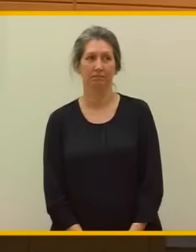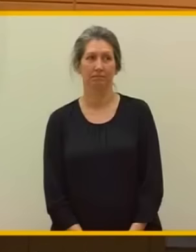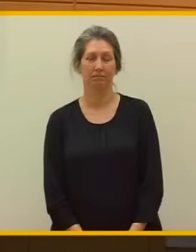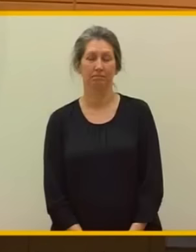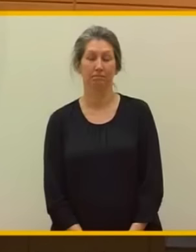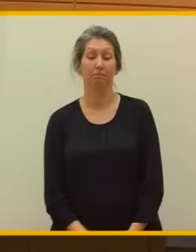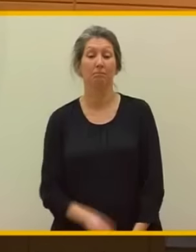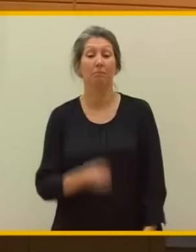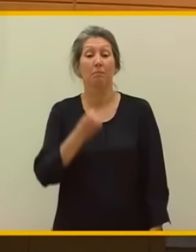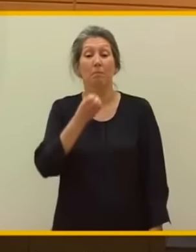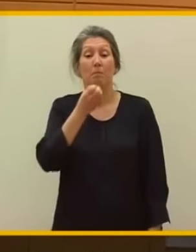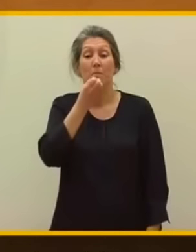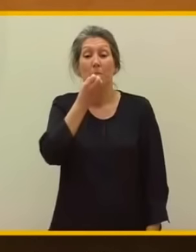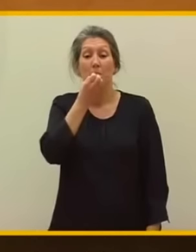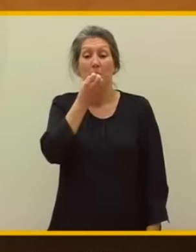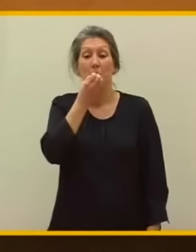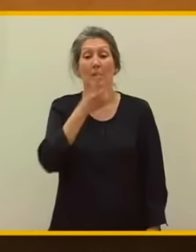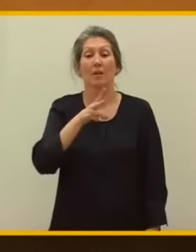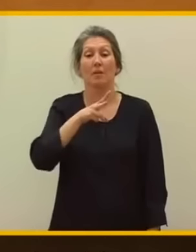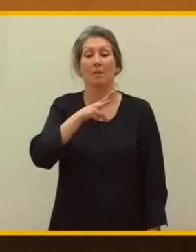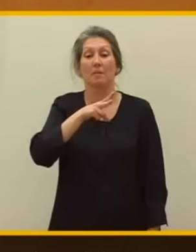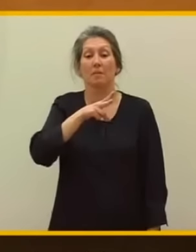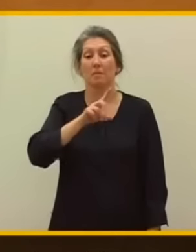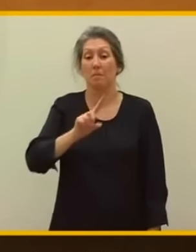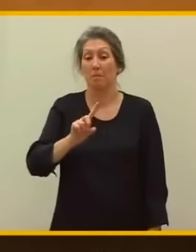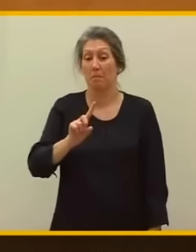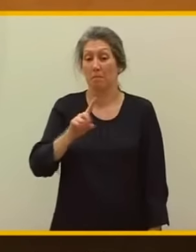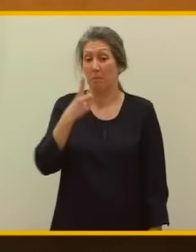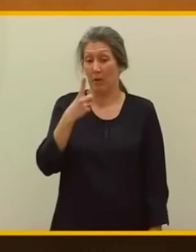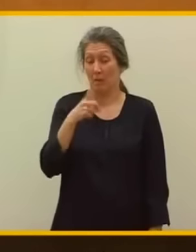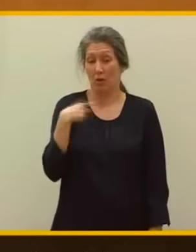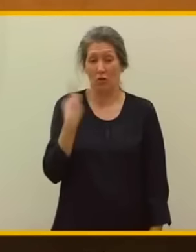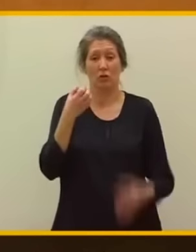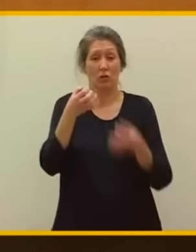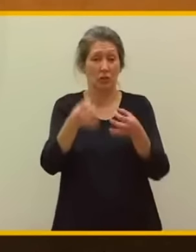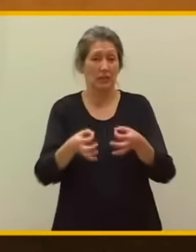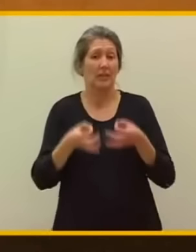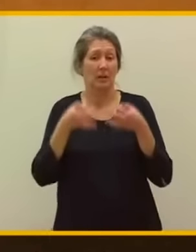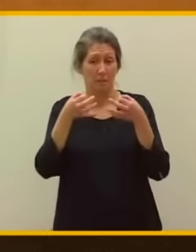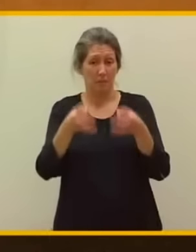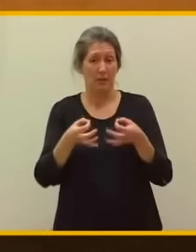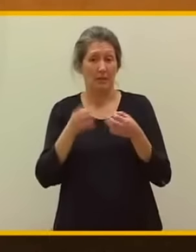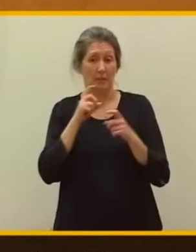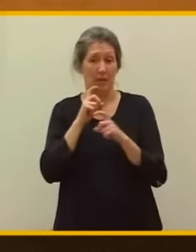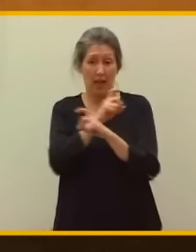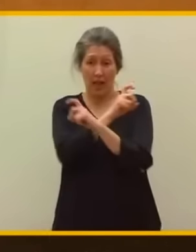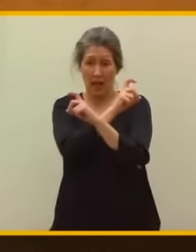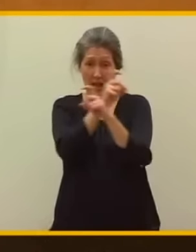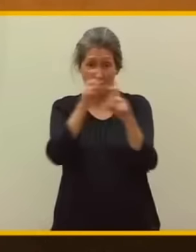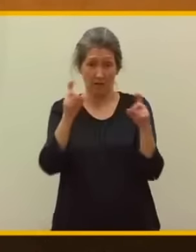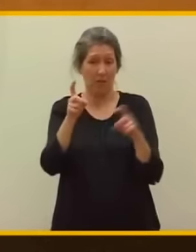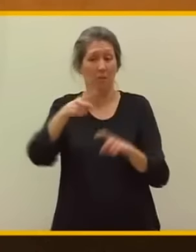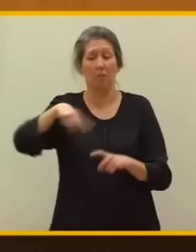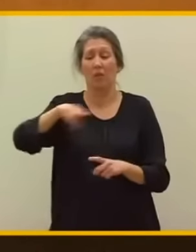Bien, buenas tardes ya. Lo primero de todo, siempre lo decimos cada vez que ustedes montan